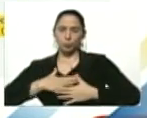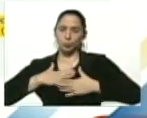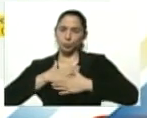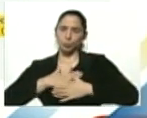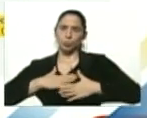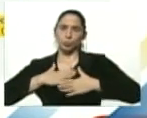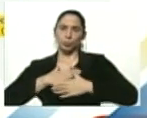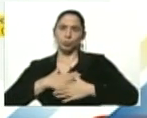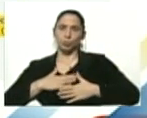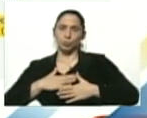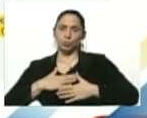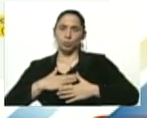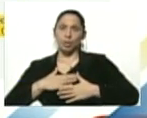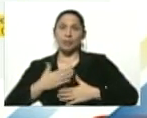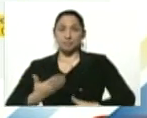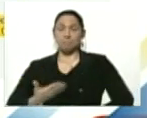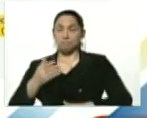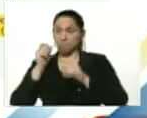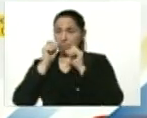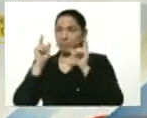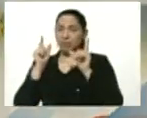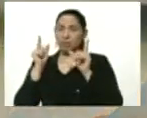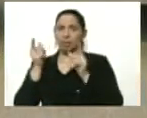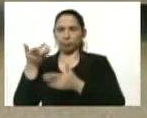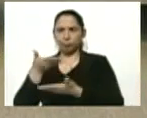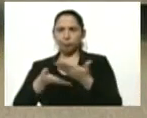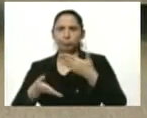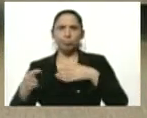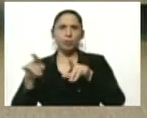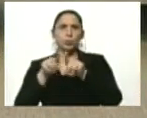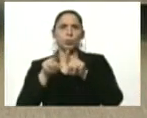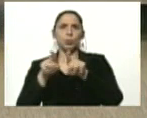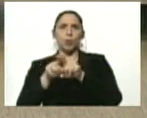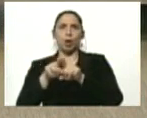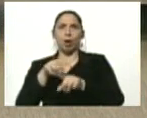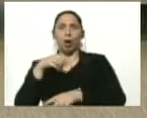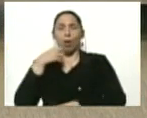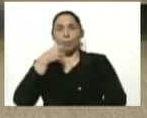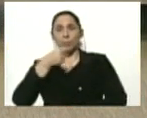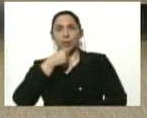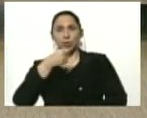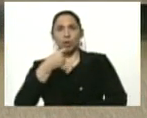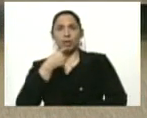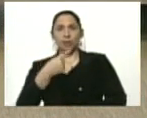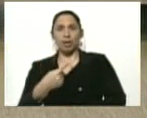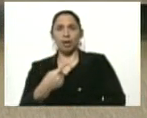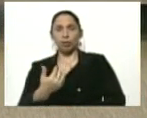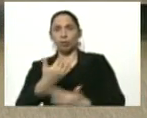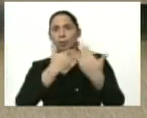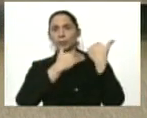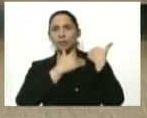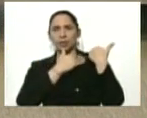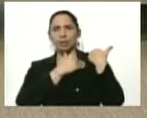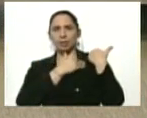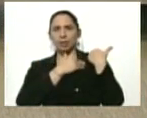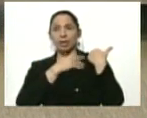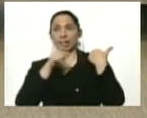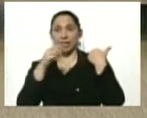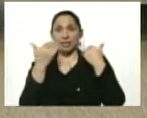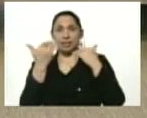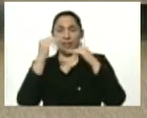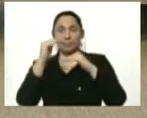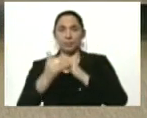impactados. Yo creo que ha sido mutuo por las opiniones que emitieron allí sus representantes. De esta etapa